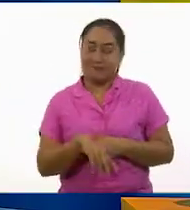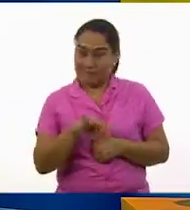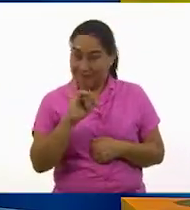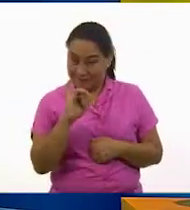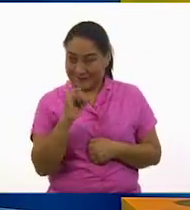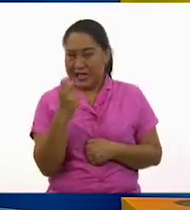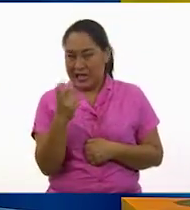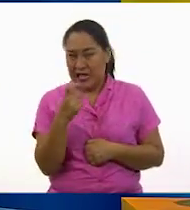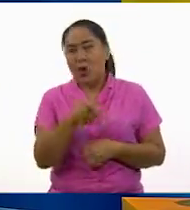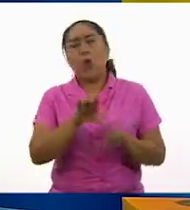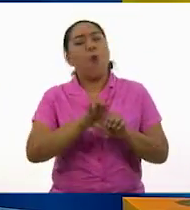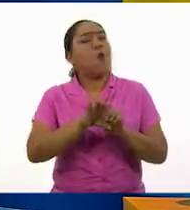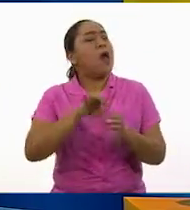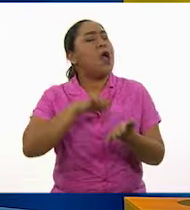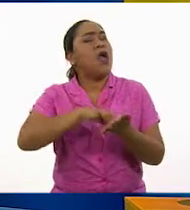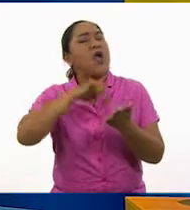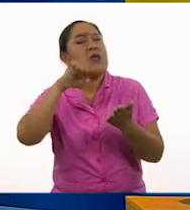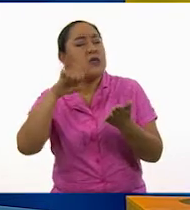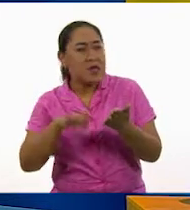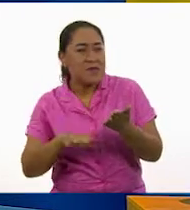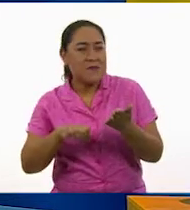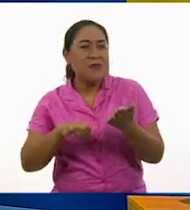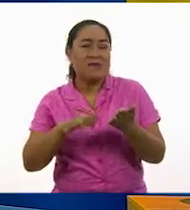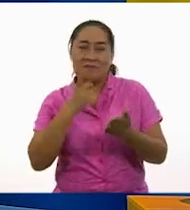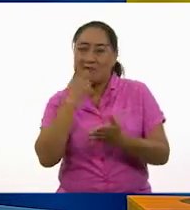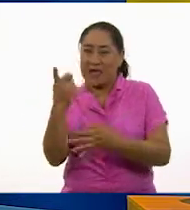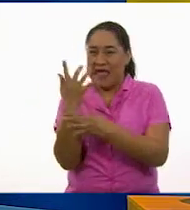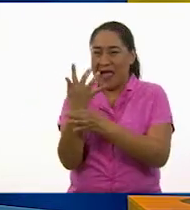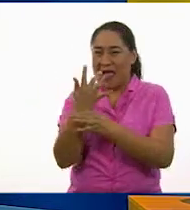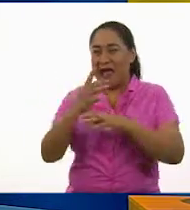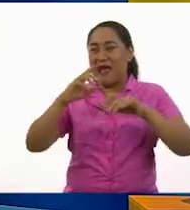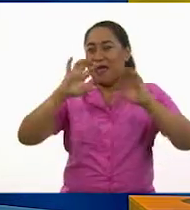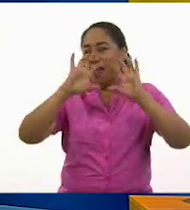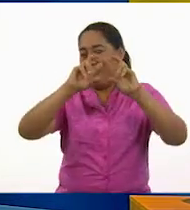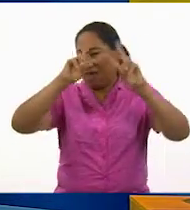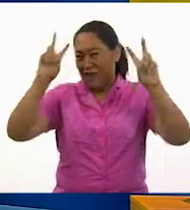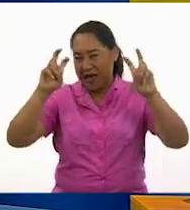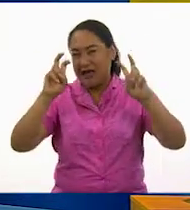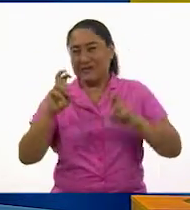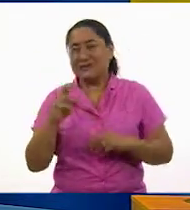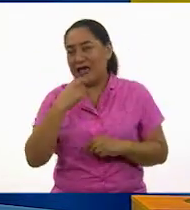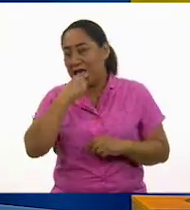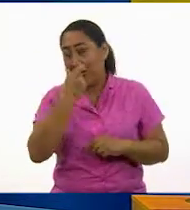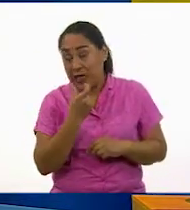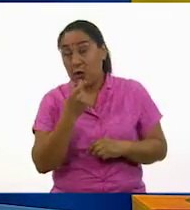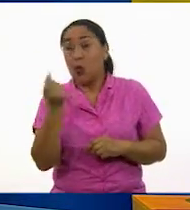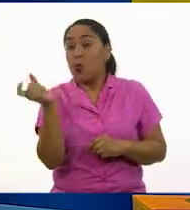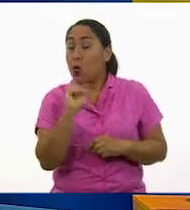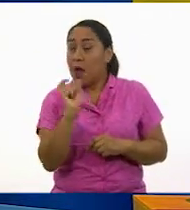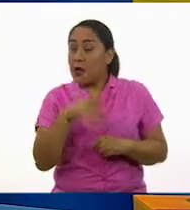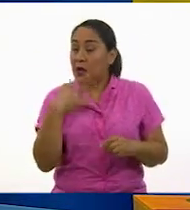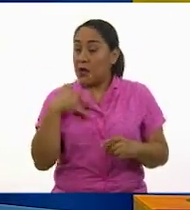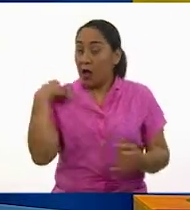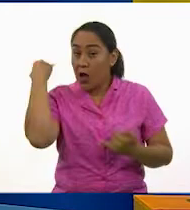¿A de estas personas